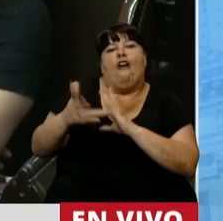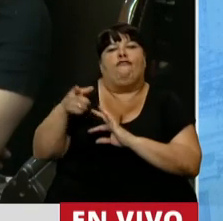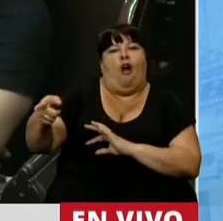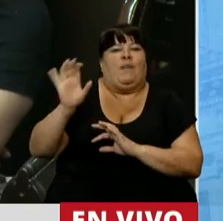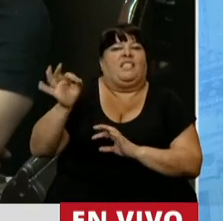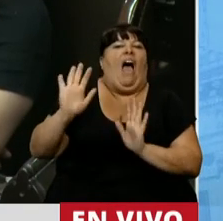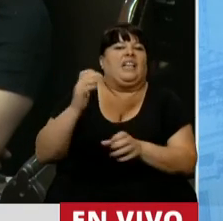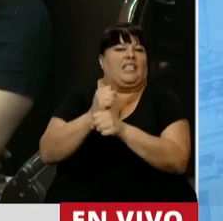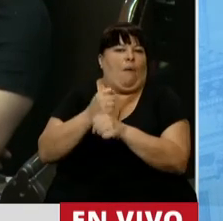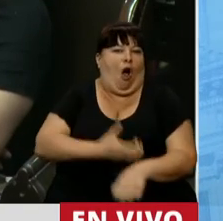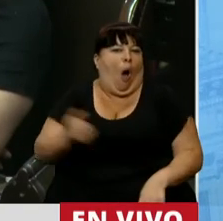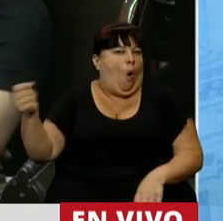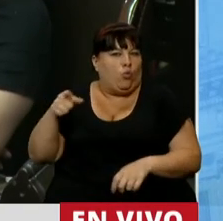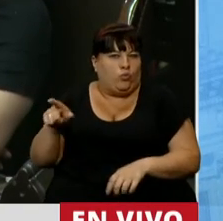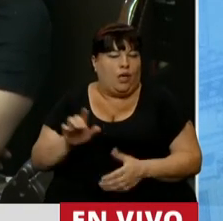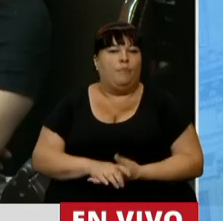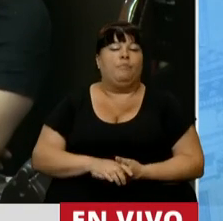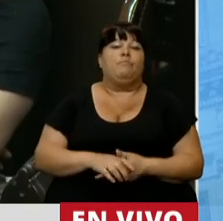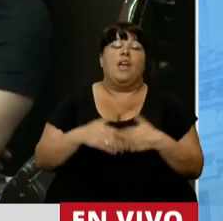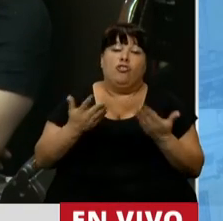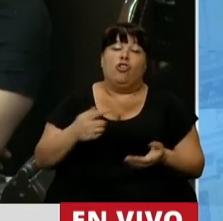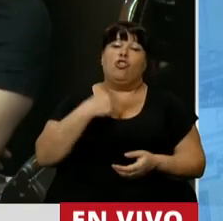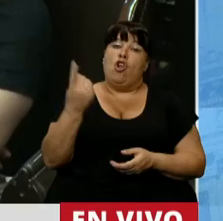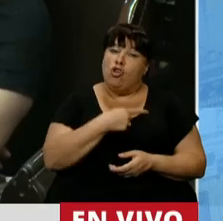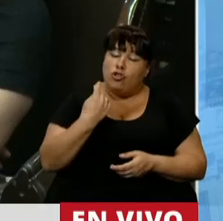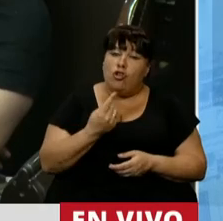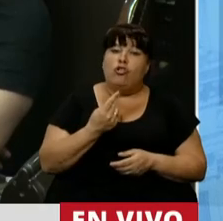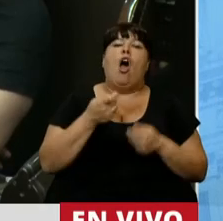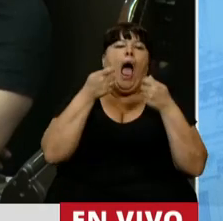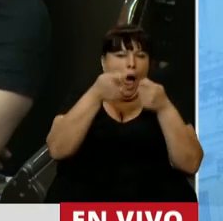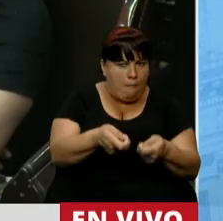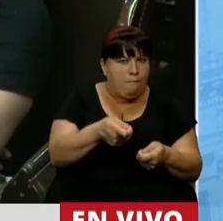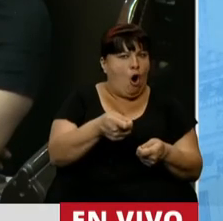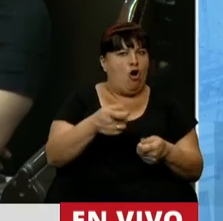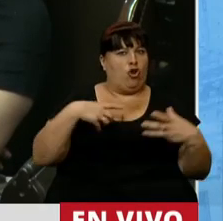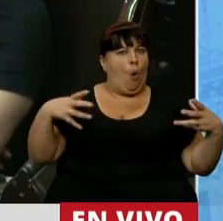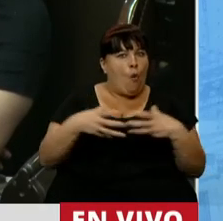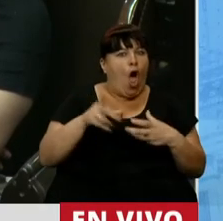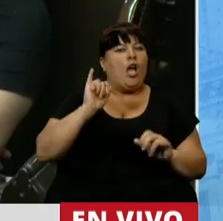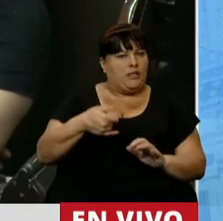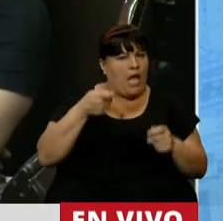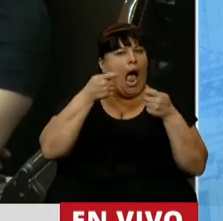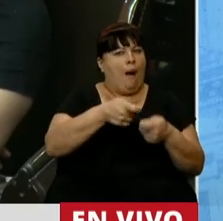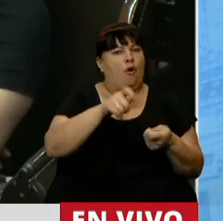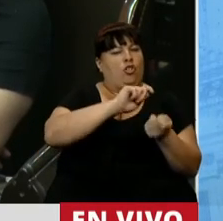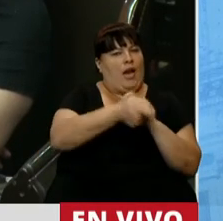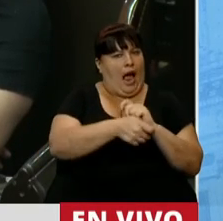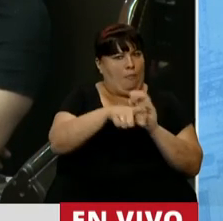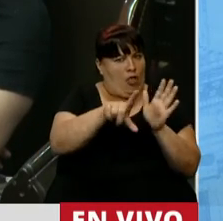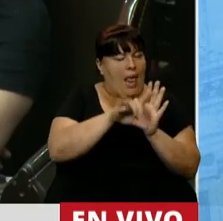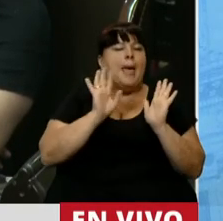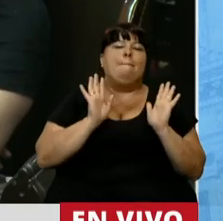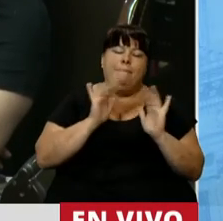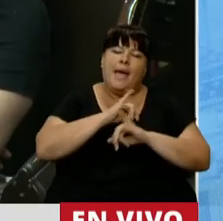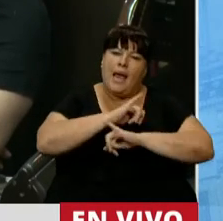fórmula que conocen. En este sentido entonces es que nosotros vamos a apoyar desde nuestro bloque esta reforma, pero